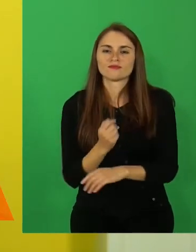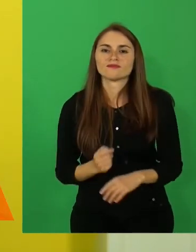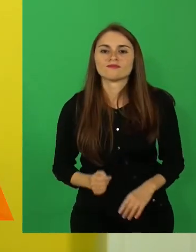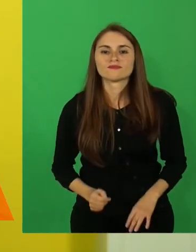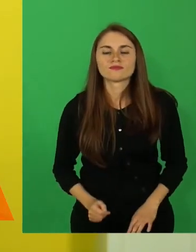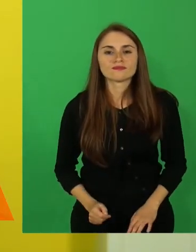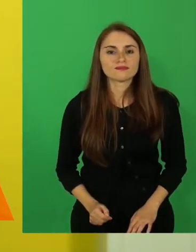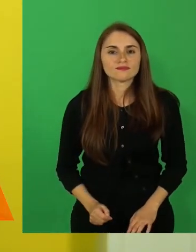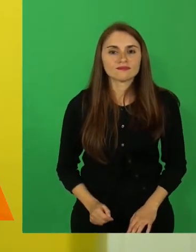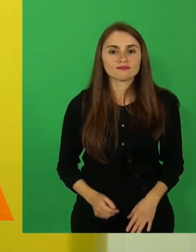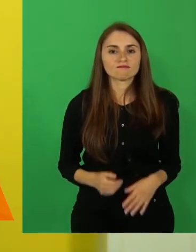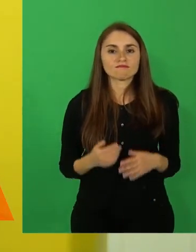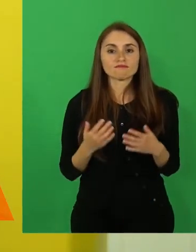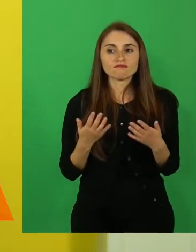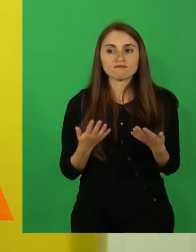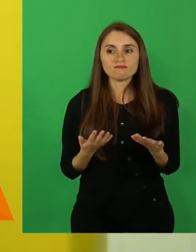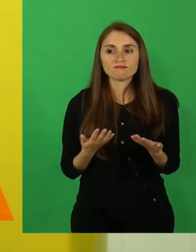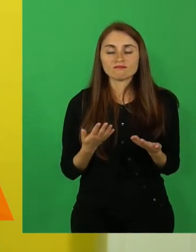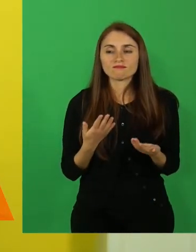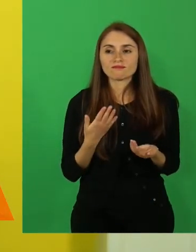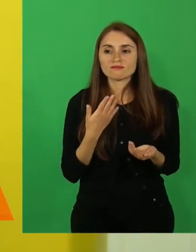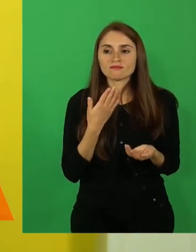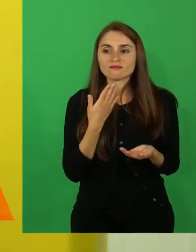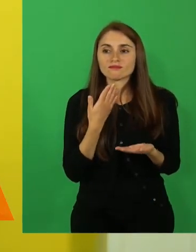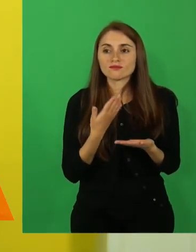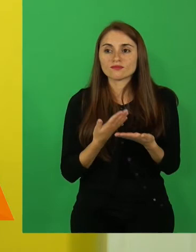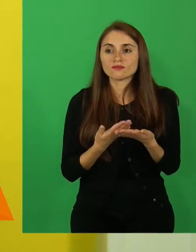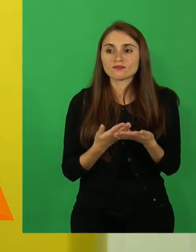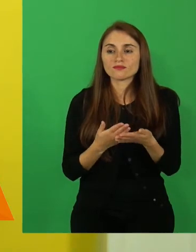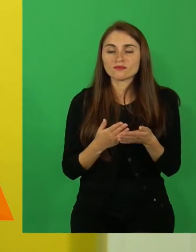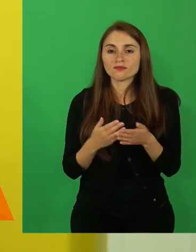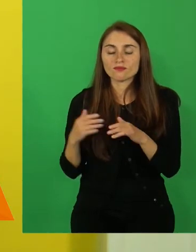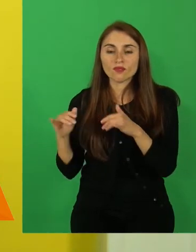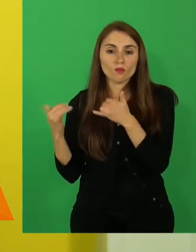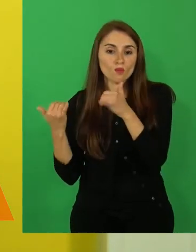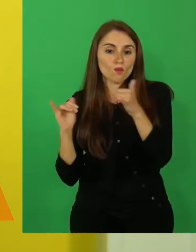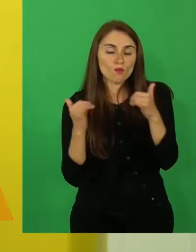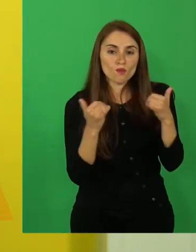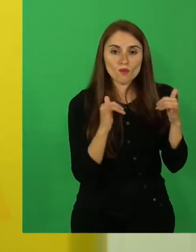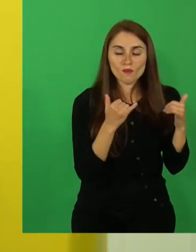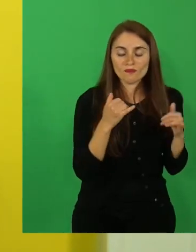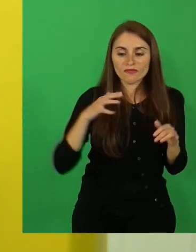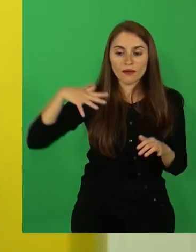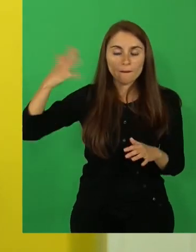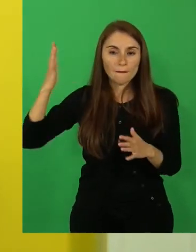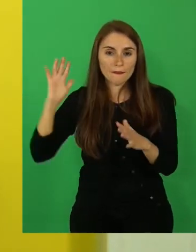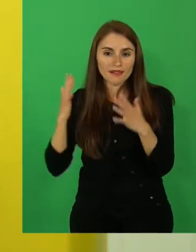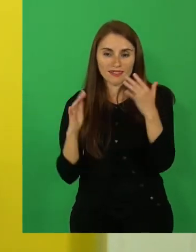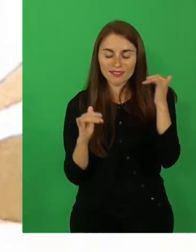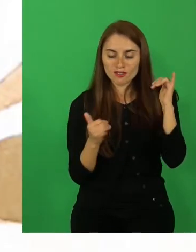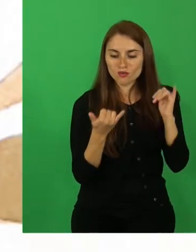Y al jugar con sus manos,